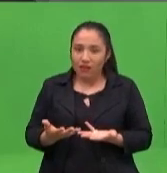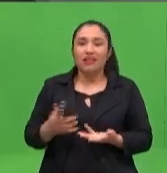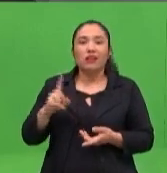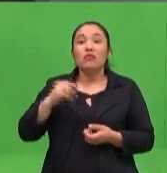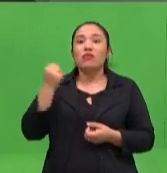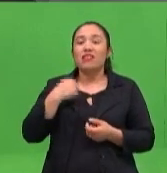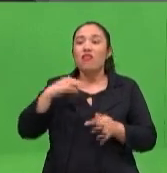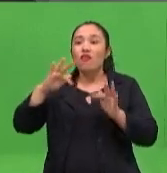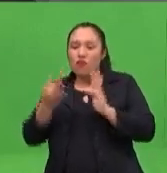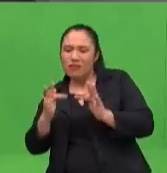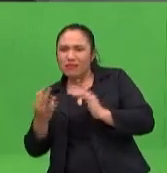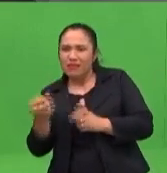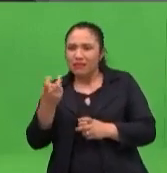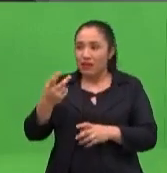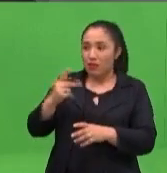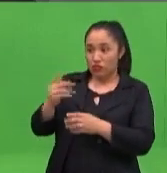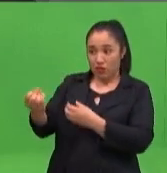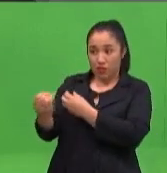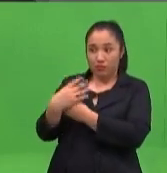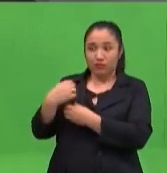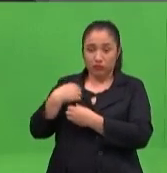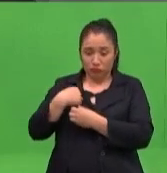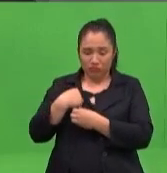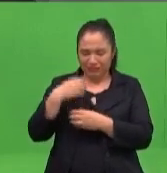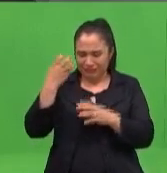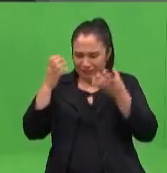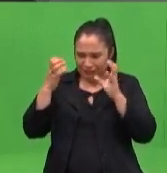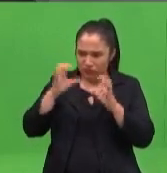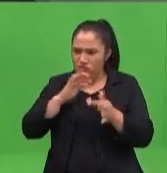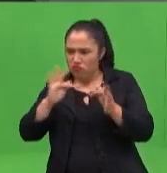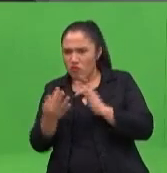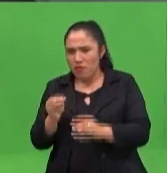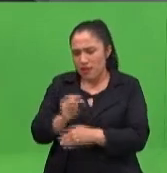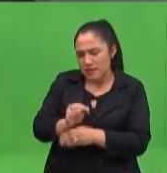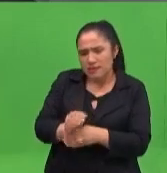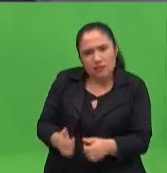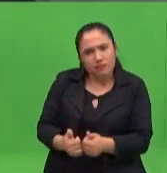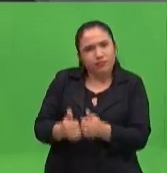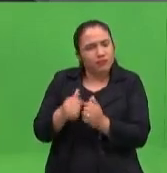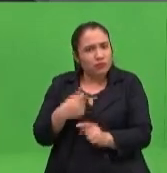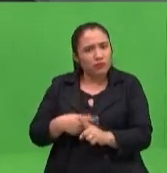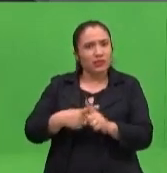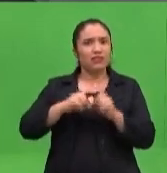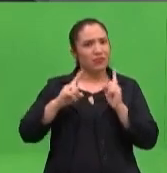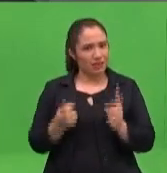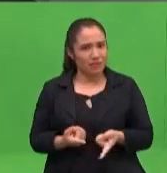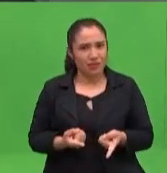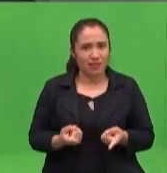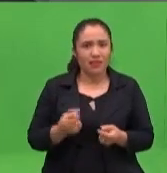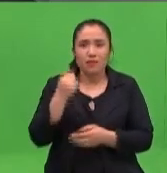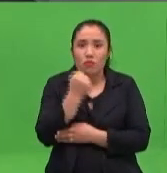también, ¿verdad? Para que ese aprendizaje se pueda generar, ¿verdad? Porque nosotros adultos también.